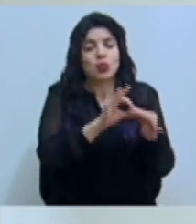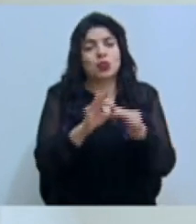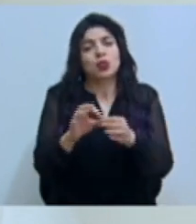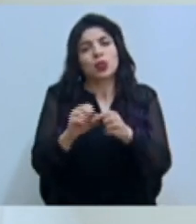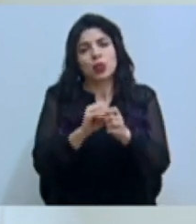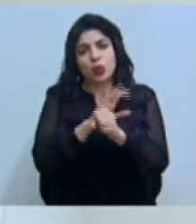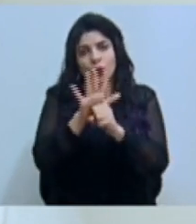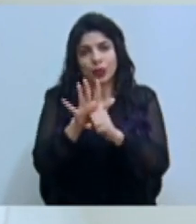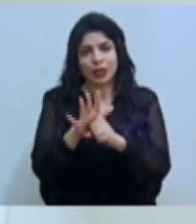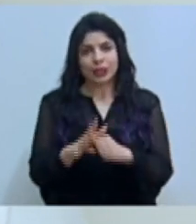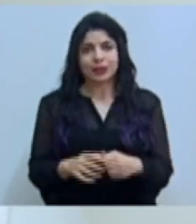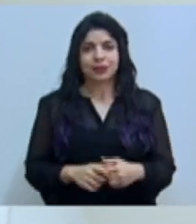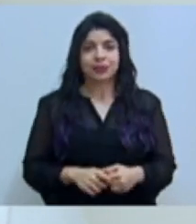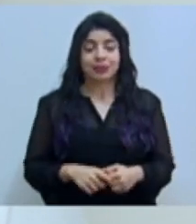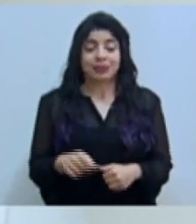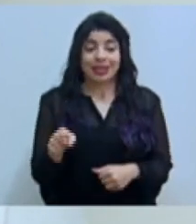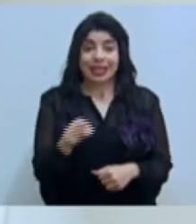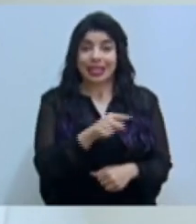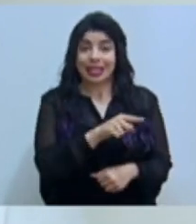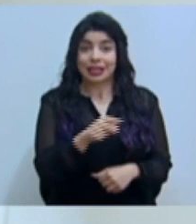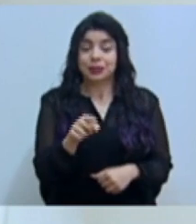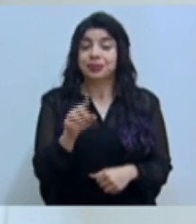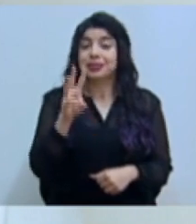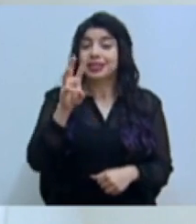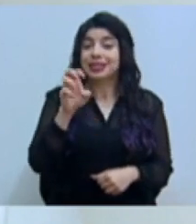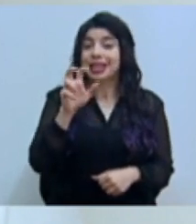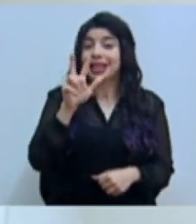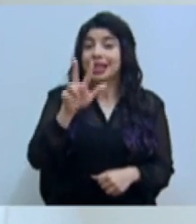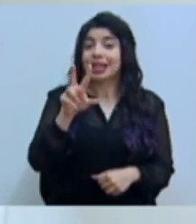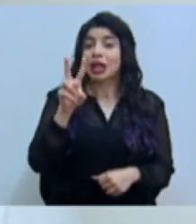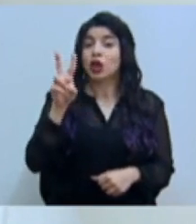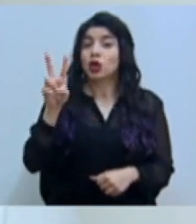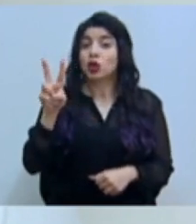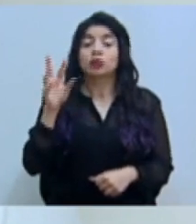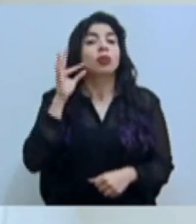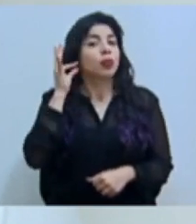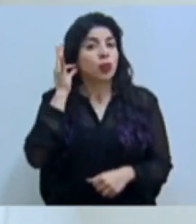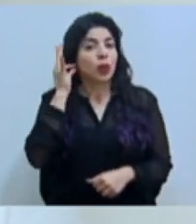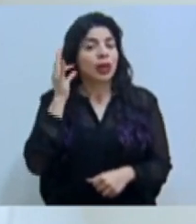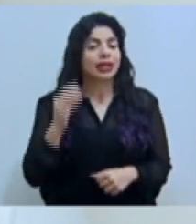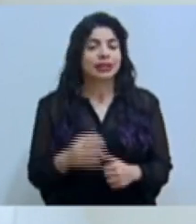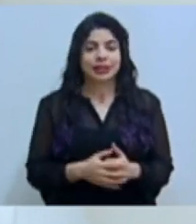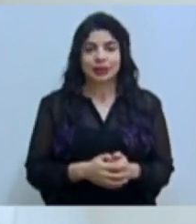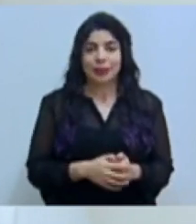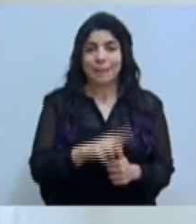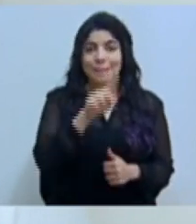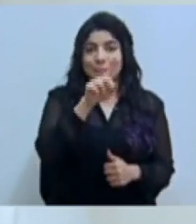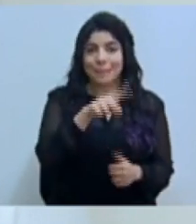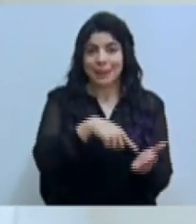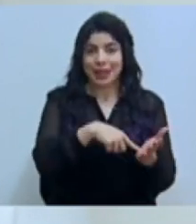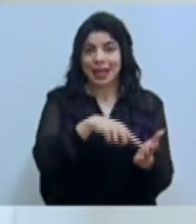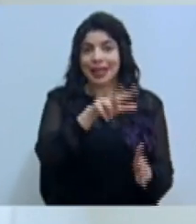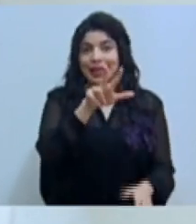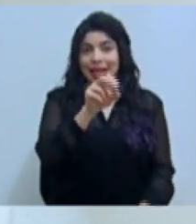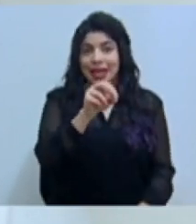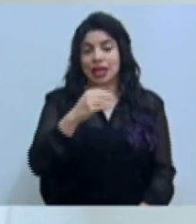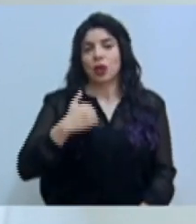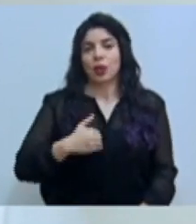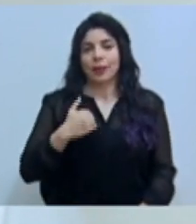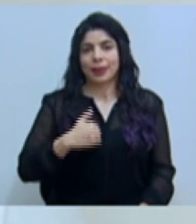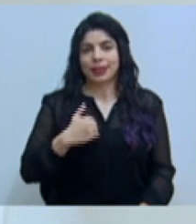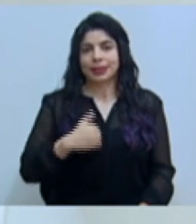COVID-19. De estos, 632 son mujeres y 1.030 son hombres.